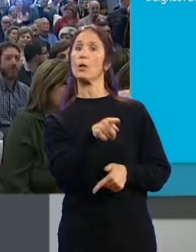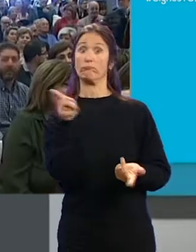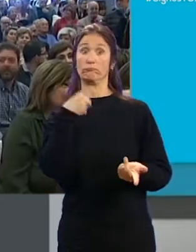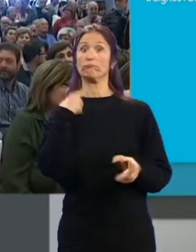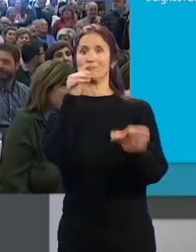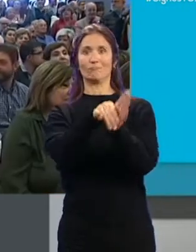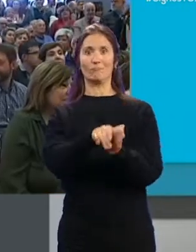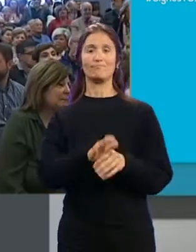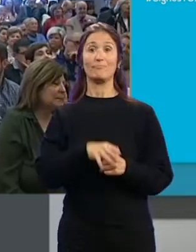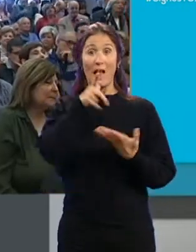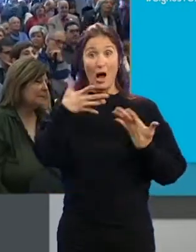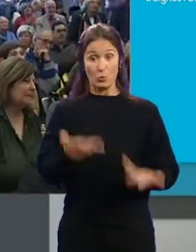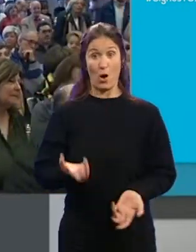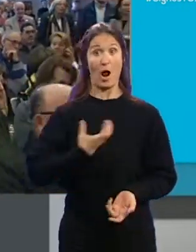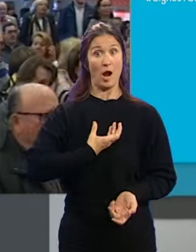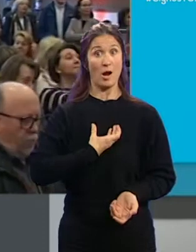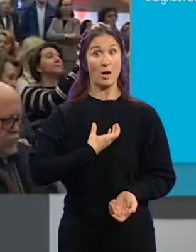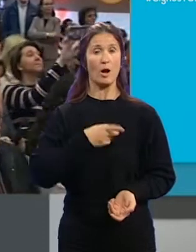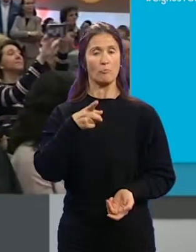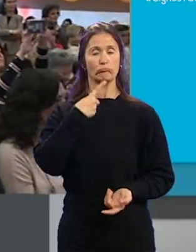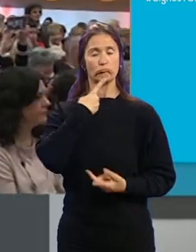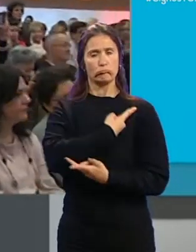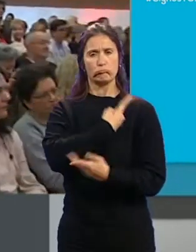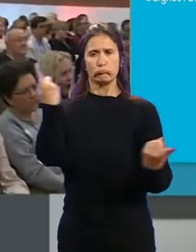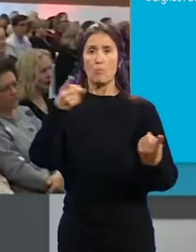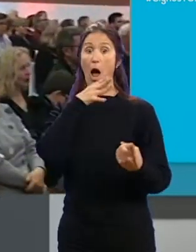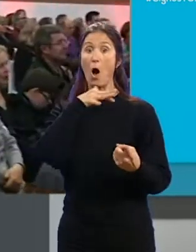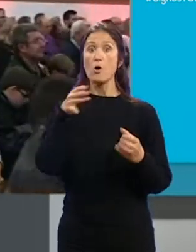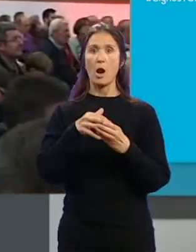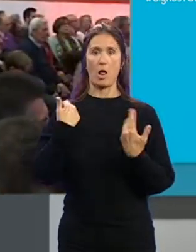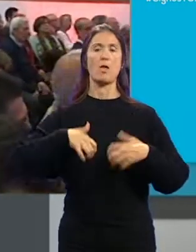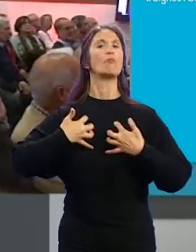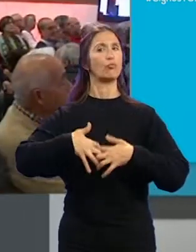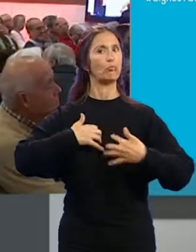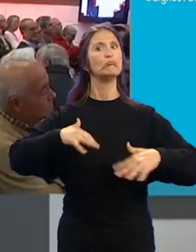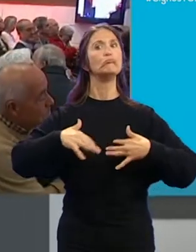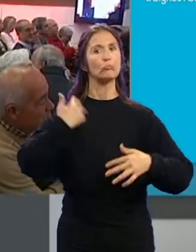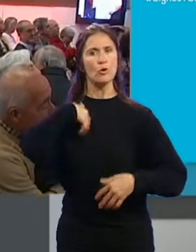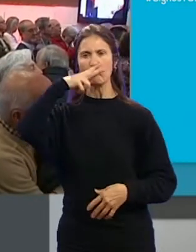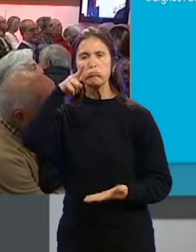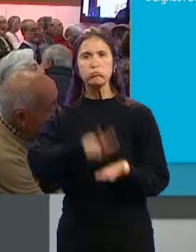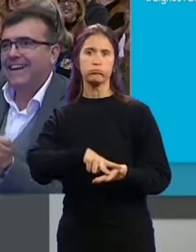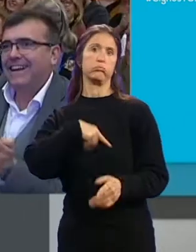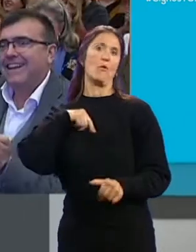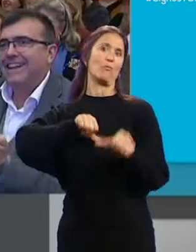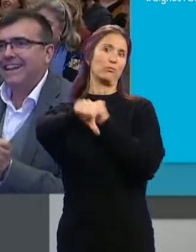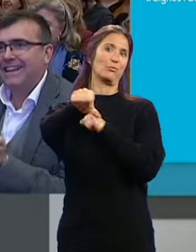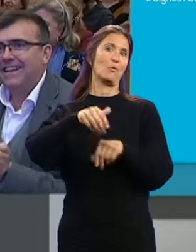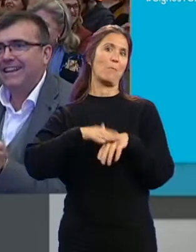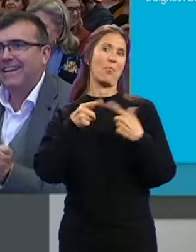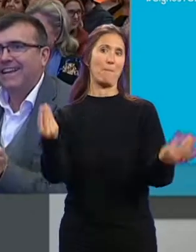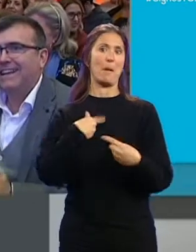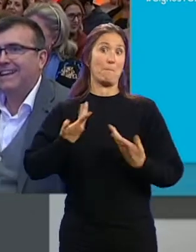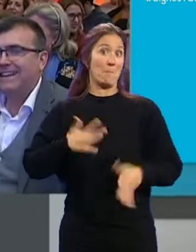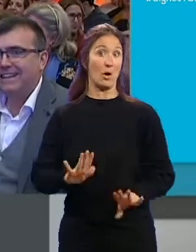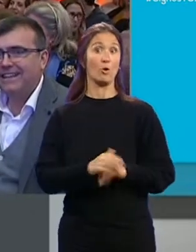confíen. El actual alcalde ha afirmado que Granada ahora funciona... ...es reconocida y se juega el futuro de nuestros hijos. Porque